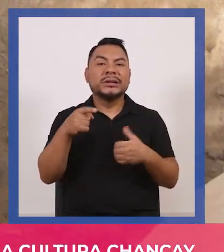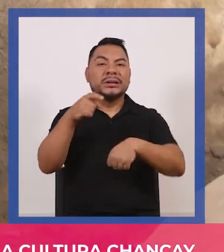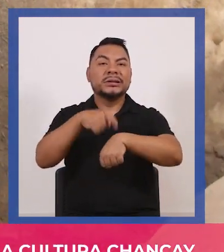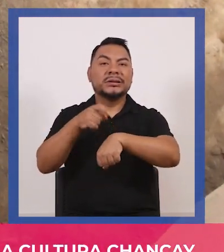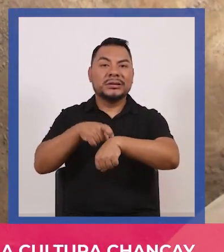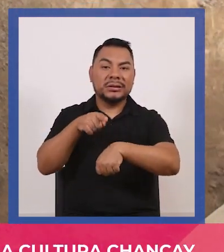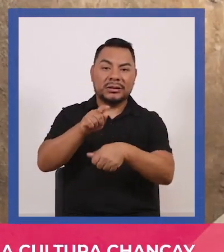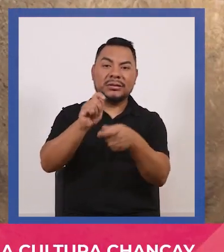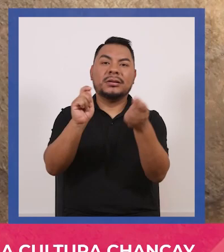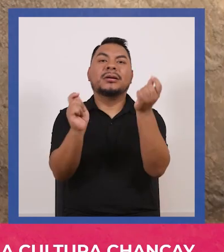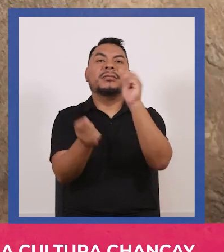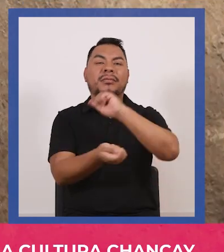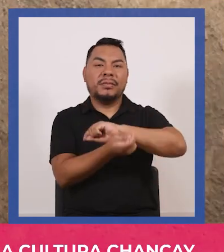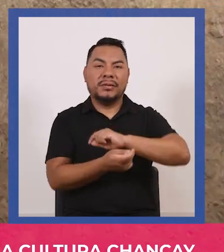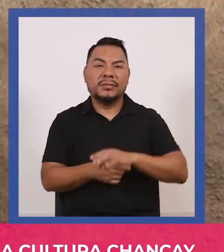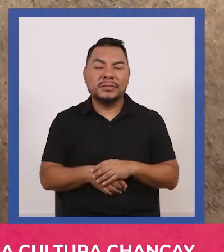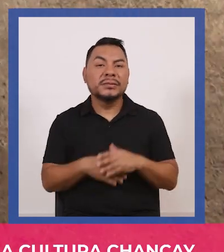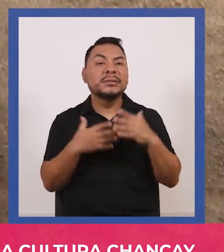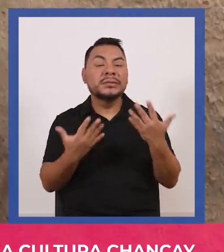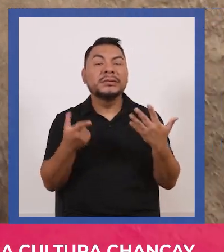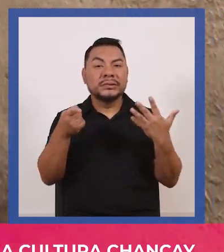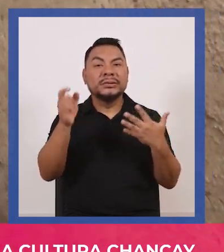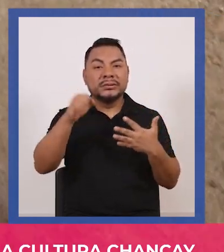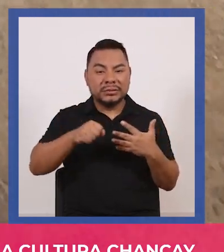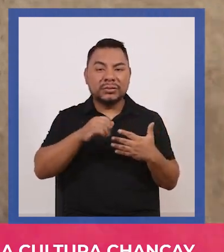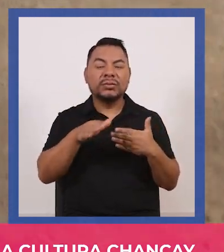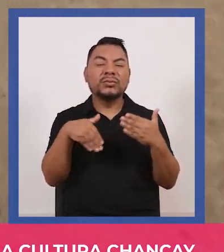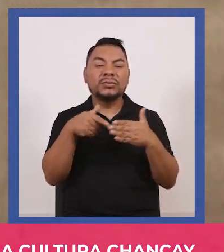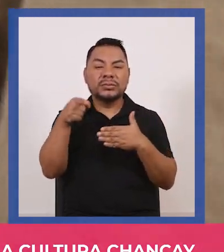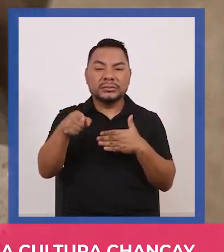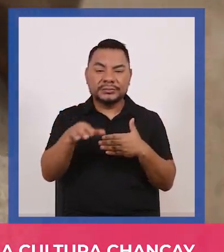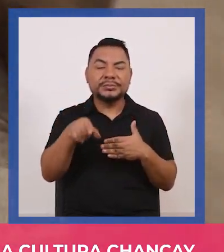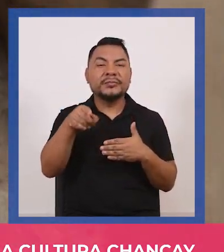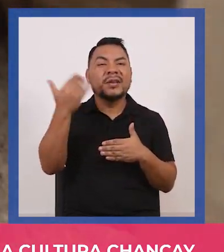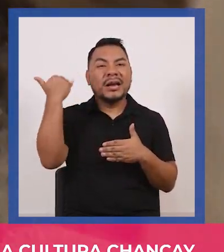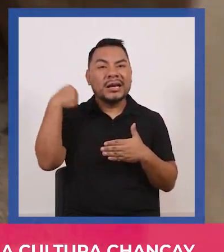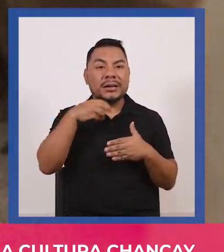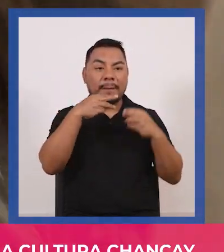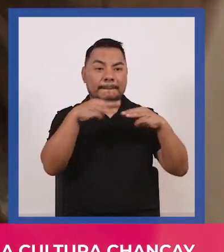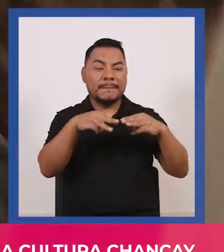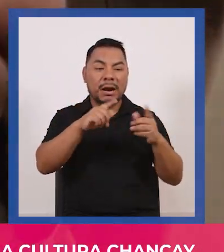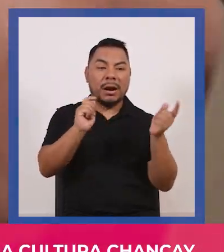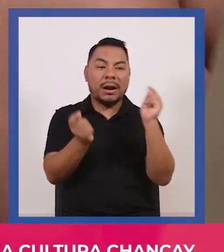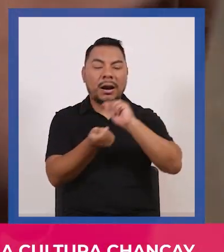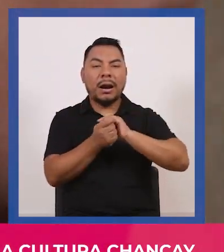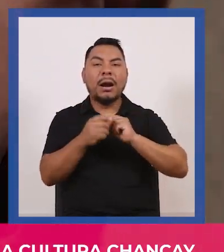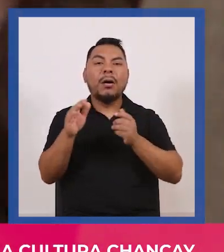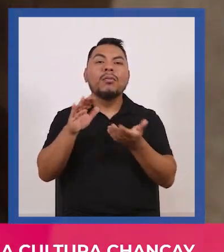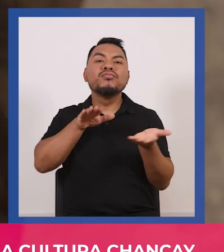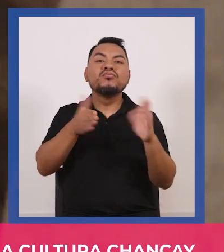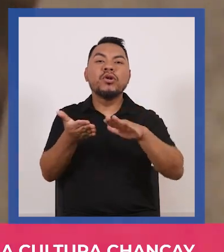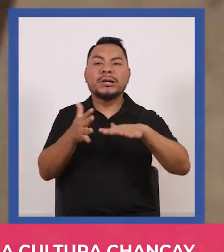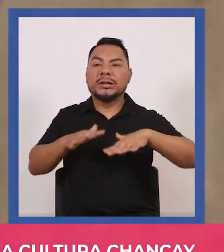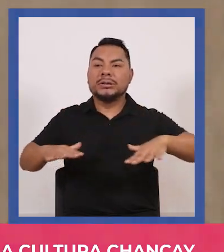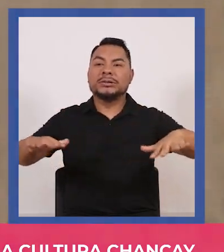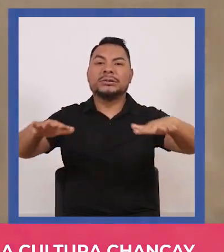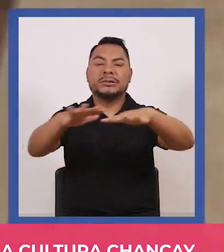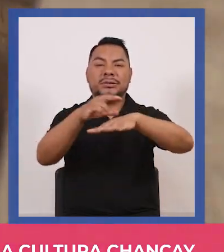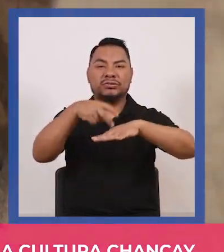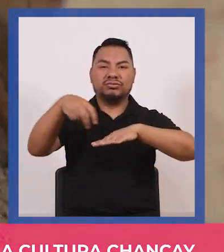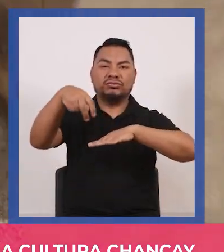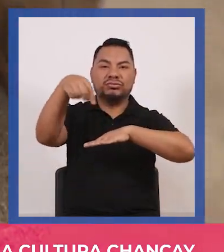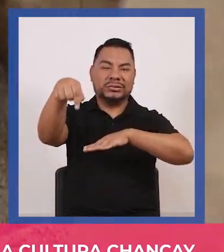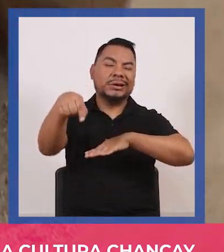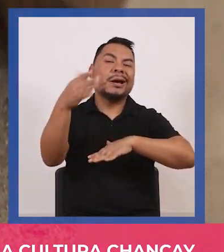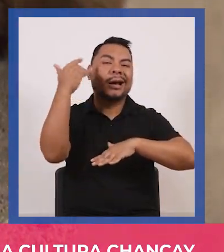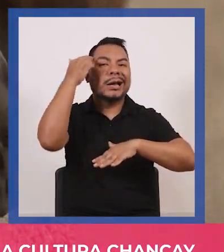etapas de transformación en la cual recorría el Ayañán o el Camino de los Muertos hacia las islas ubicadas frente al